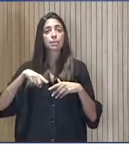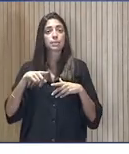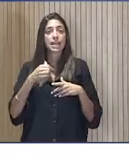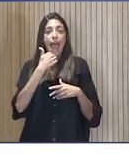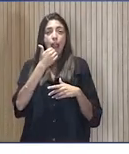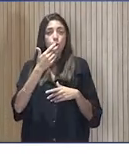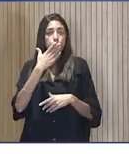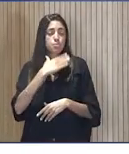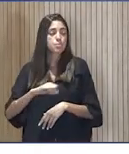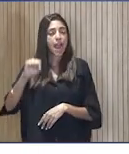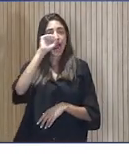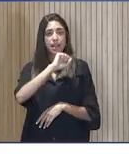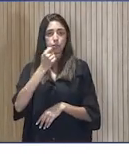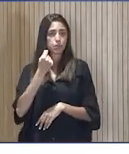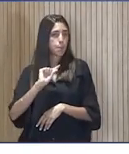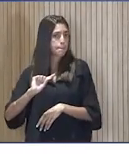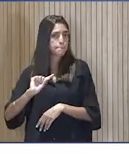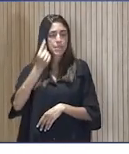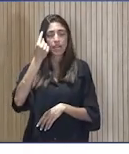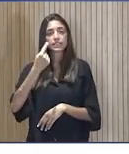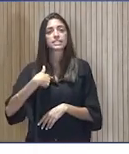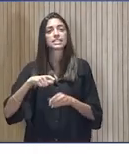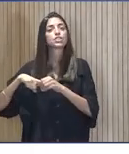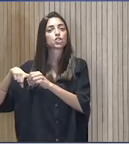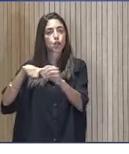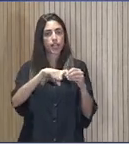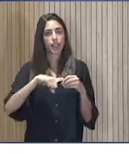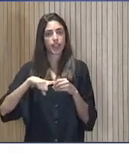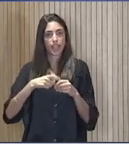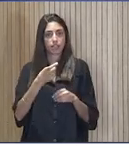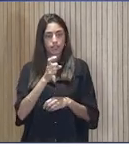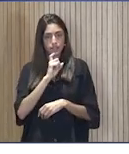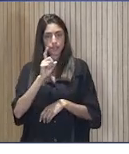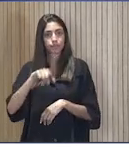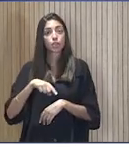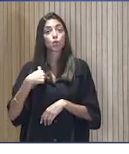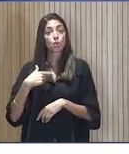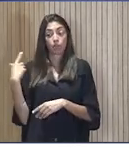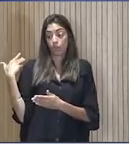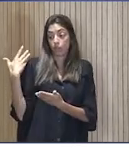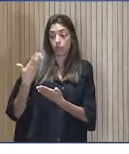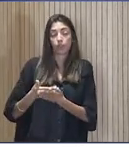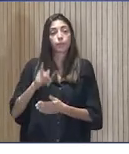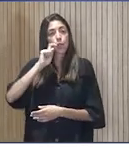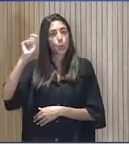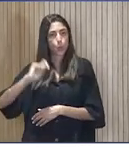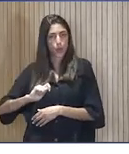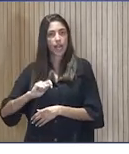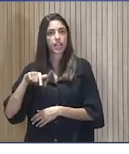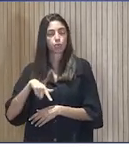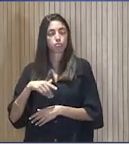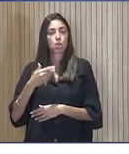que puede parecer la solidaridad y cómo fue. Yo acabo de llegar de Kiev. Llegué el domingo por la noche.